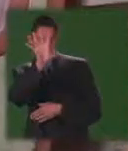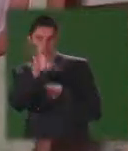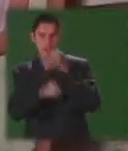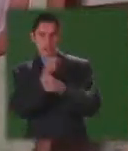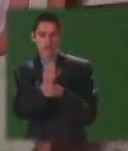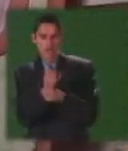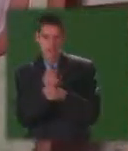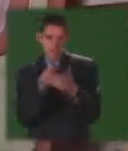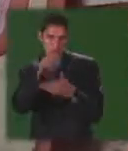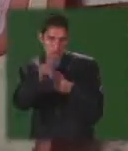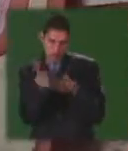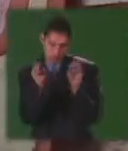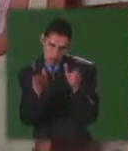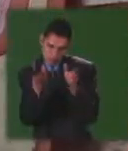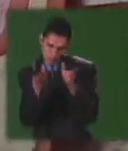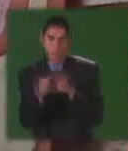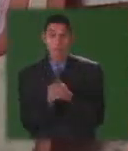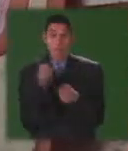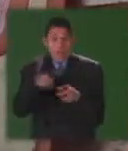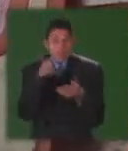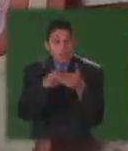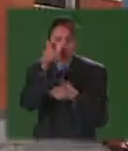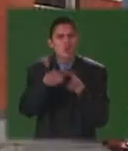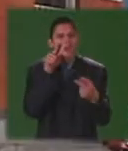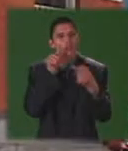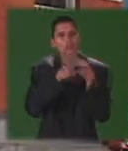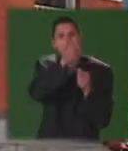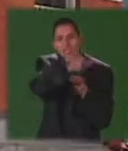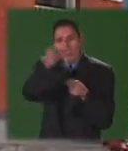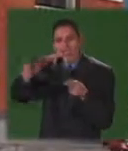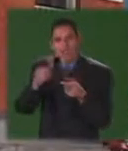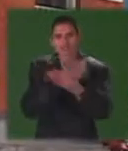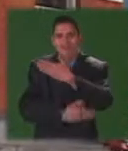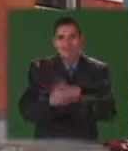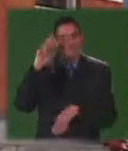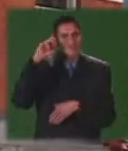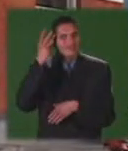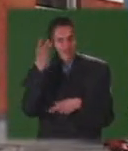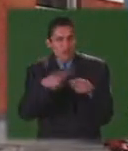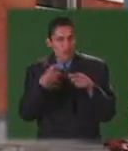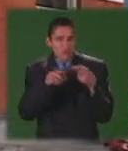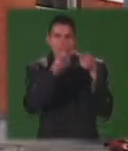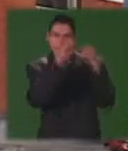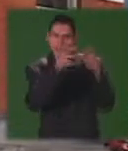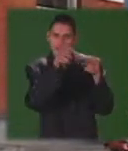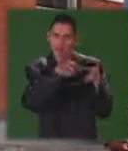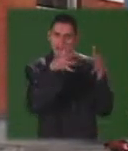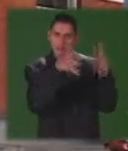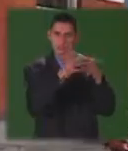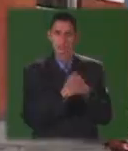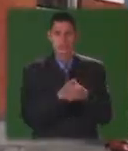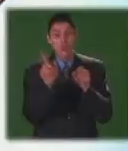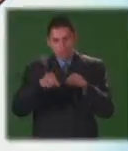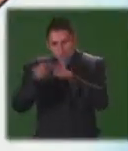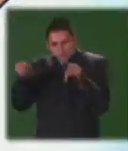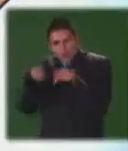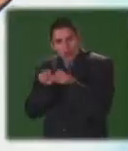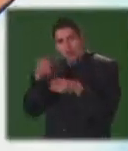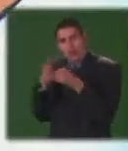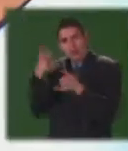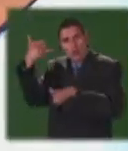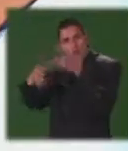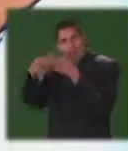está dirigido a la población con necesidades educativas. También cuentan con una ludoteca municipal que busca fortalecer la